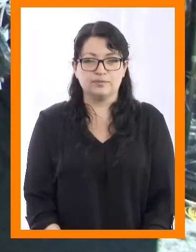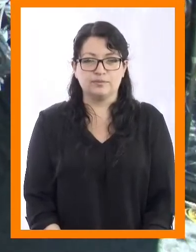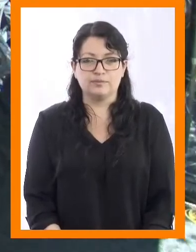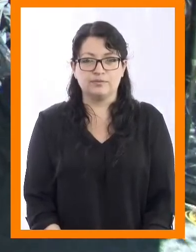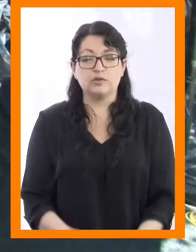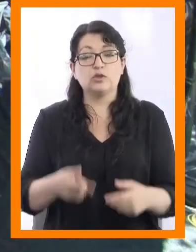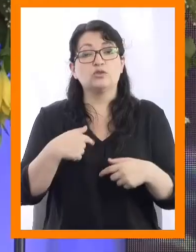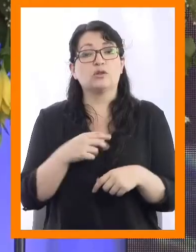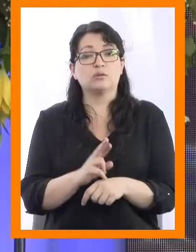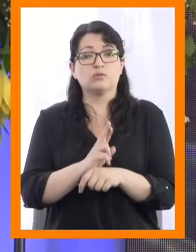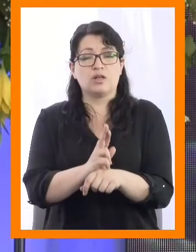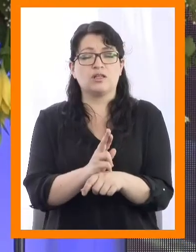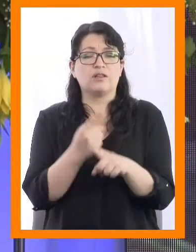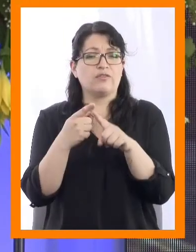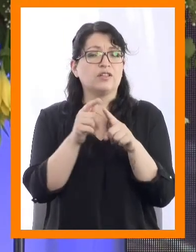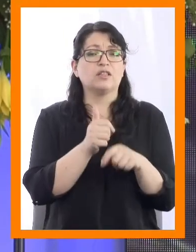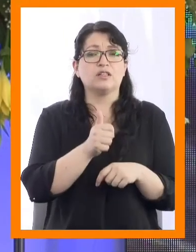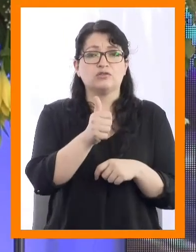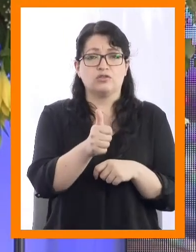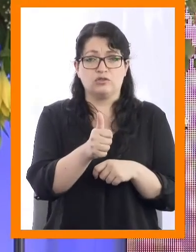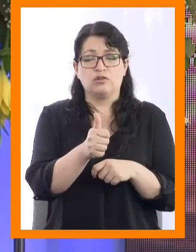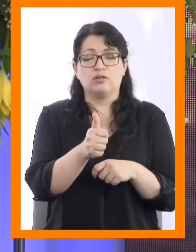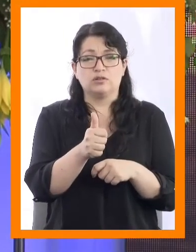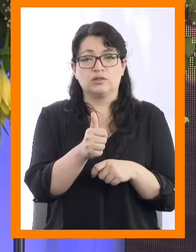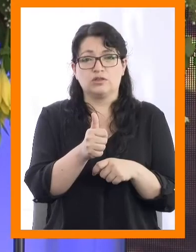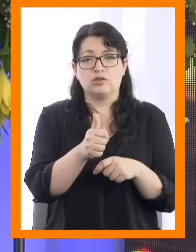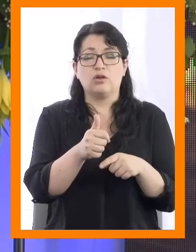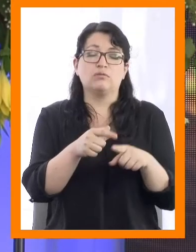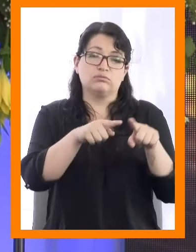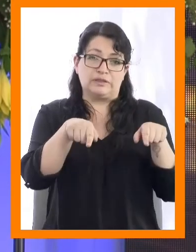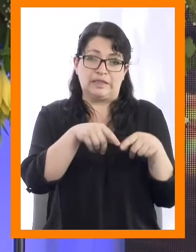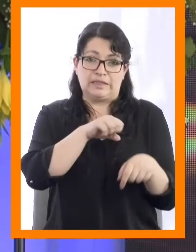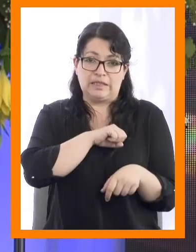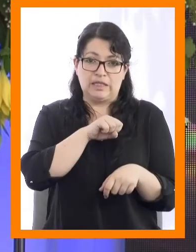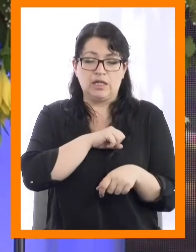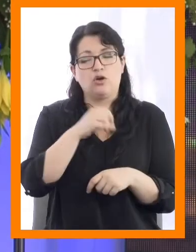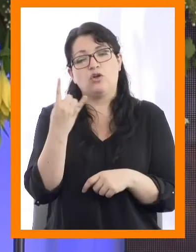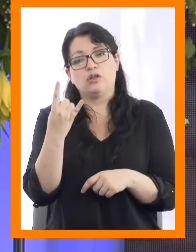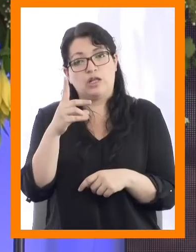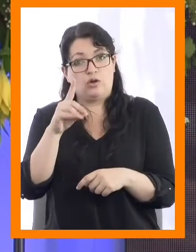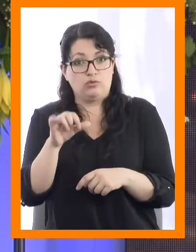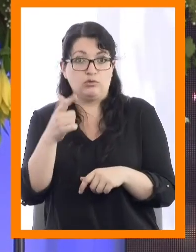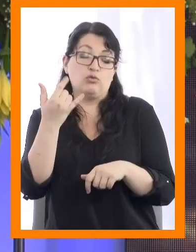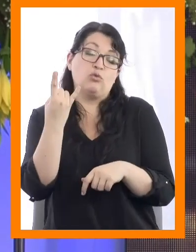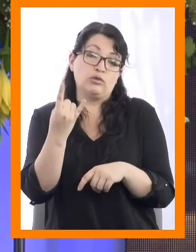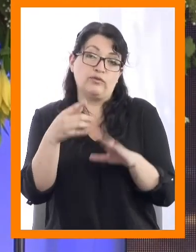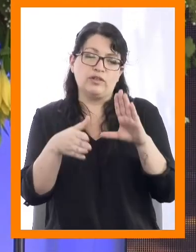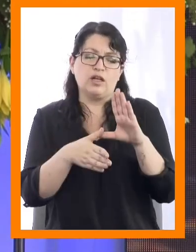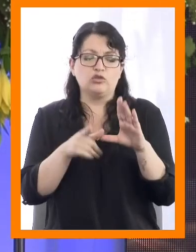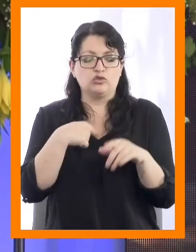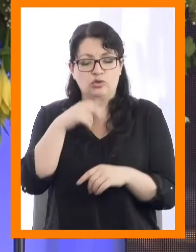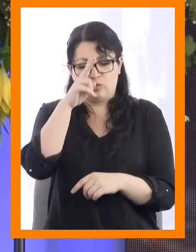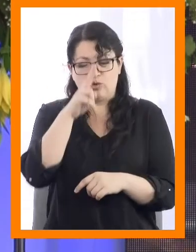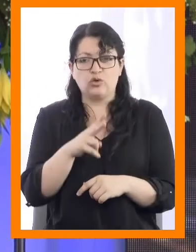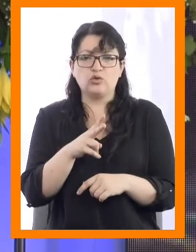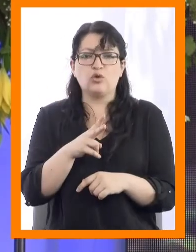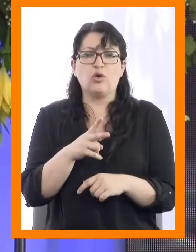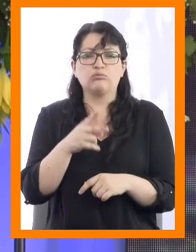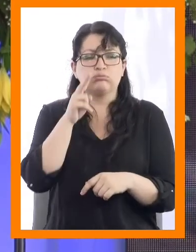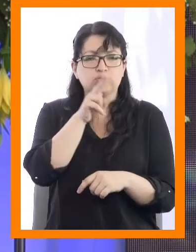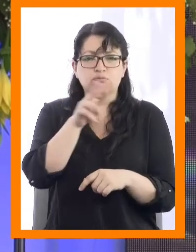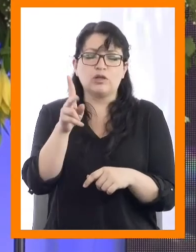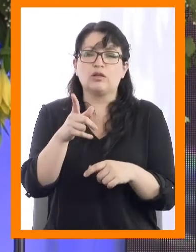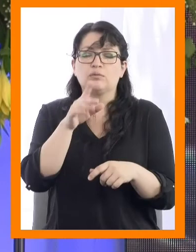A nombre de las direcciones académicas de la sede Santiago de la Universidad de las Américas, tengo el honor de tomarles el compromiso de titulación